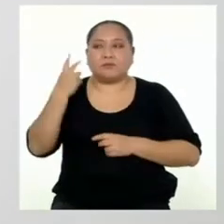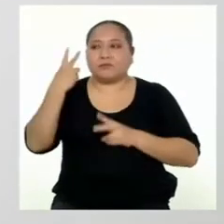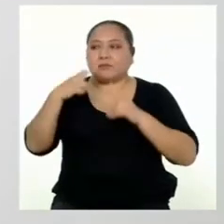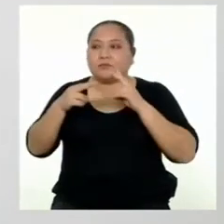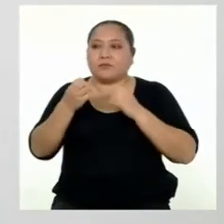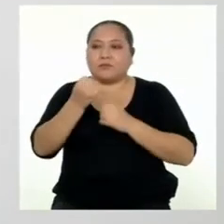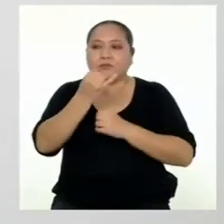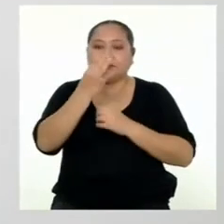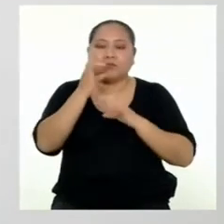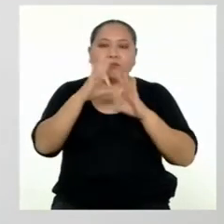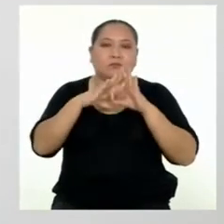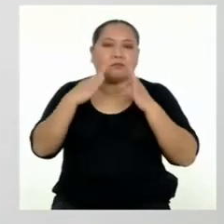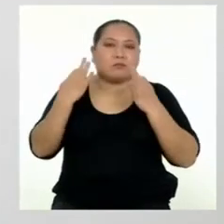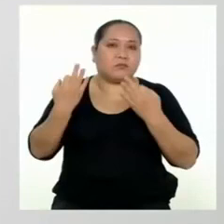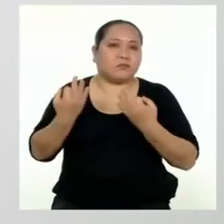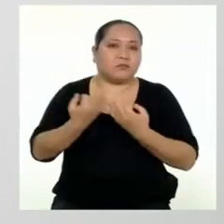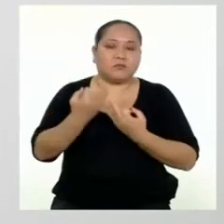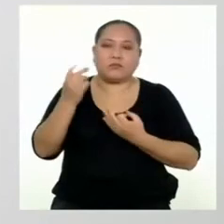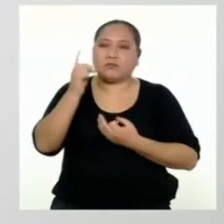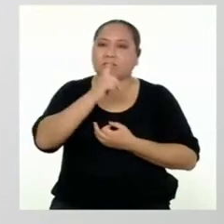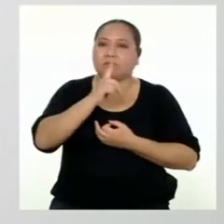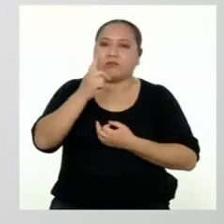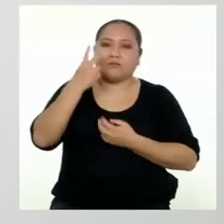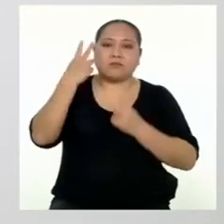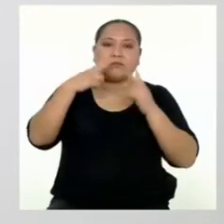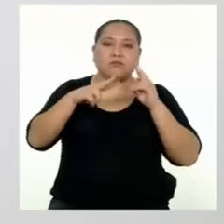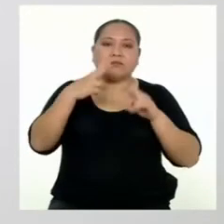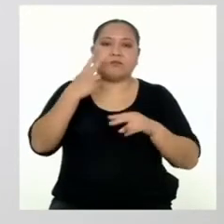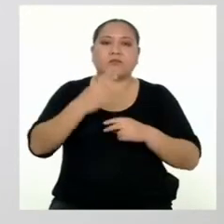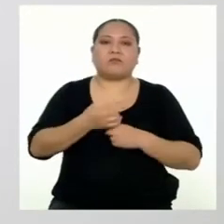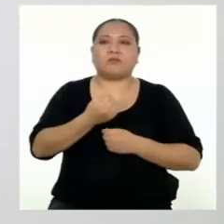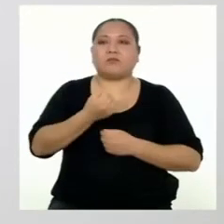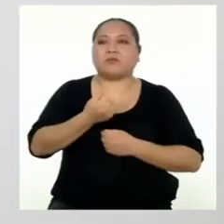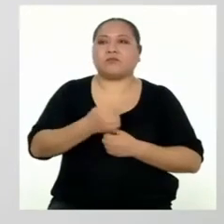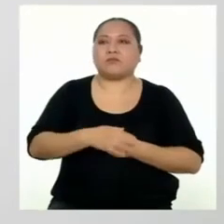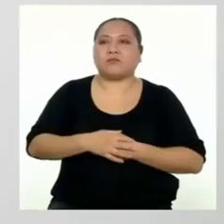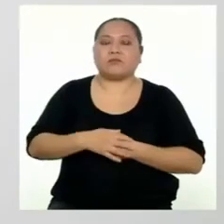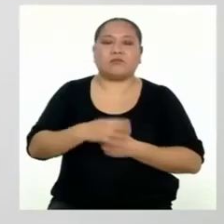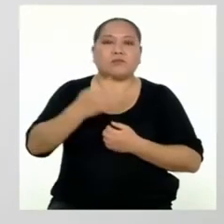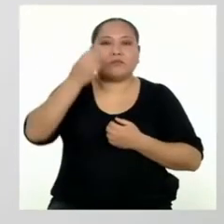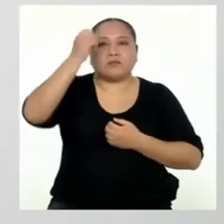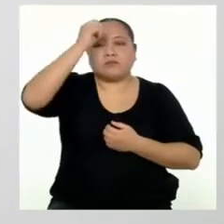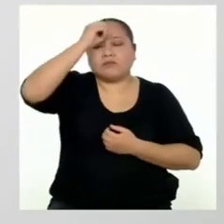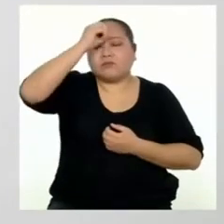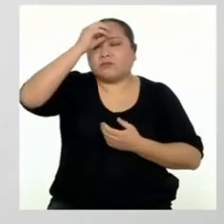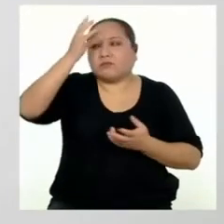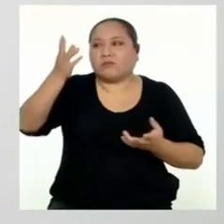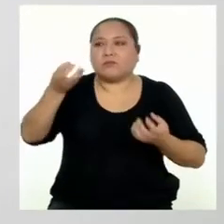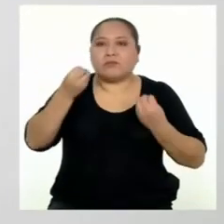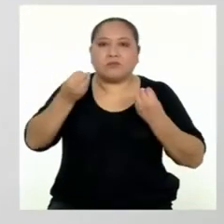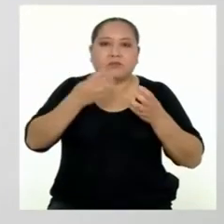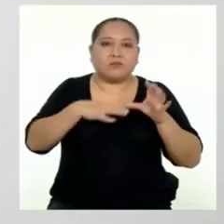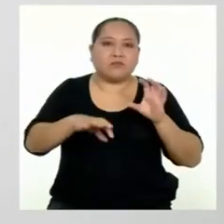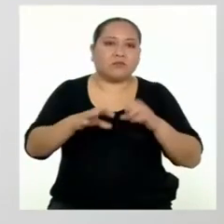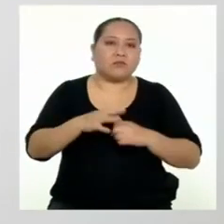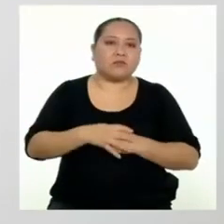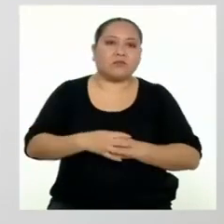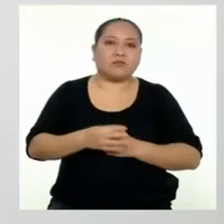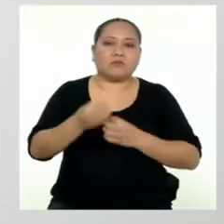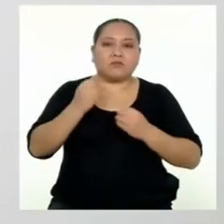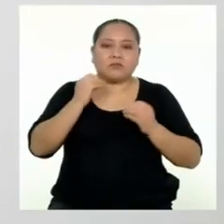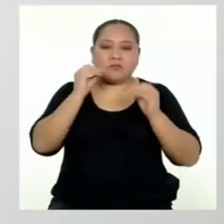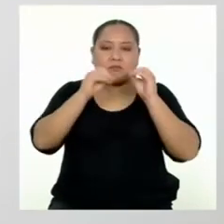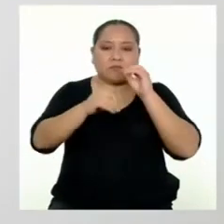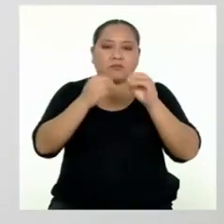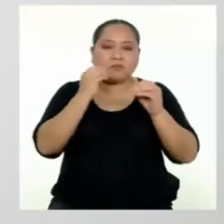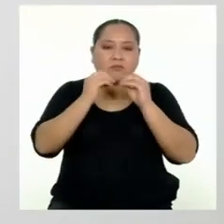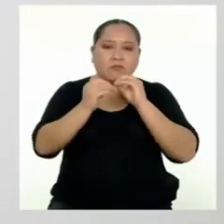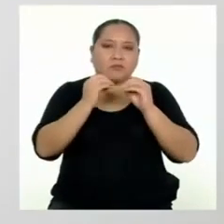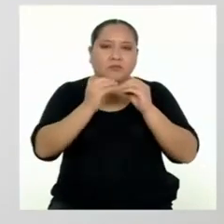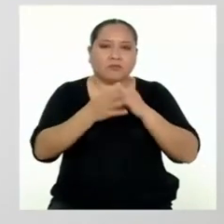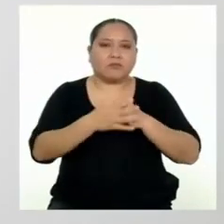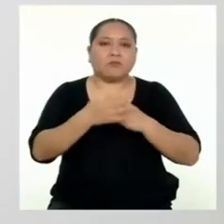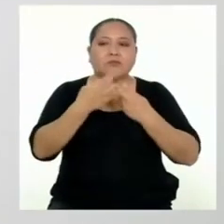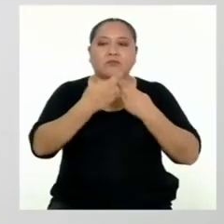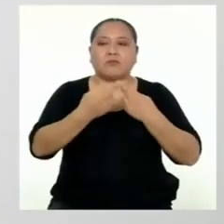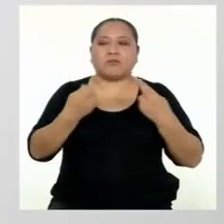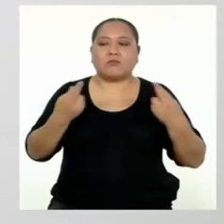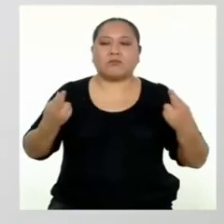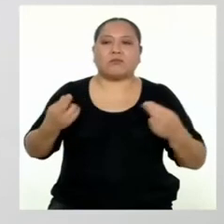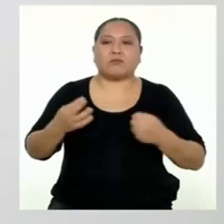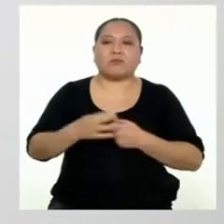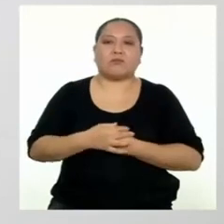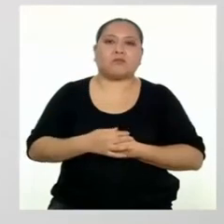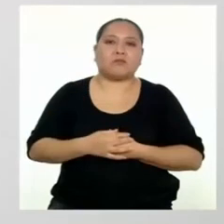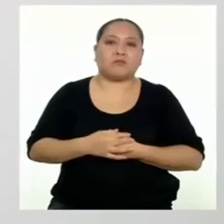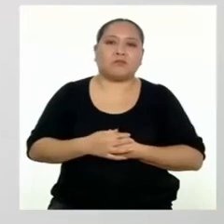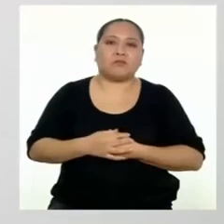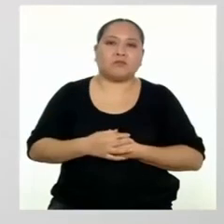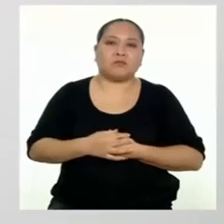familias no hagan sus presupuestos porque no saben cómo hacerlo o cómo gestionar sus recursos.